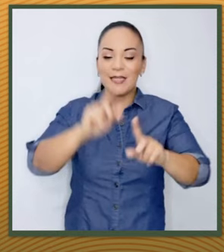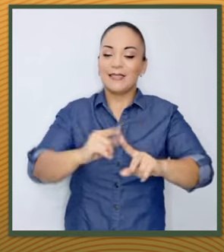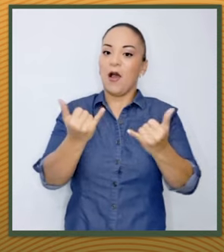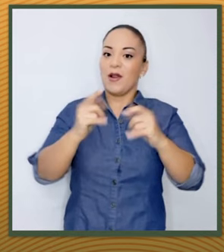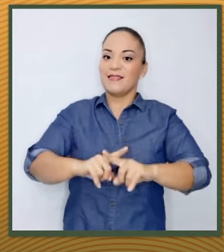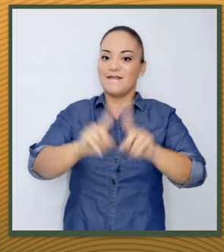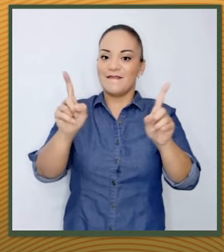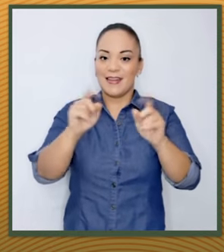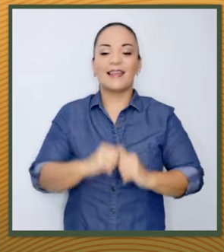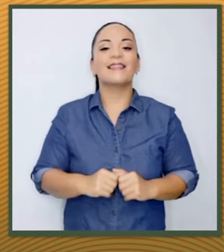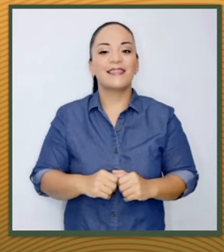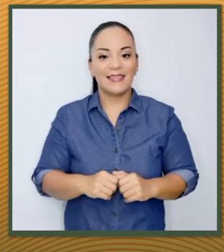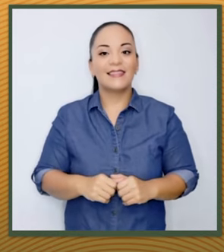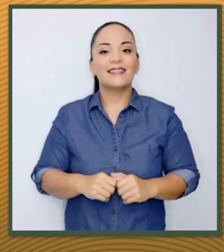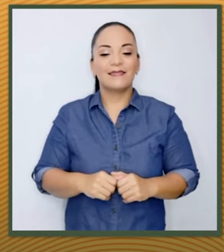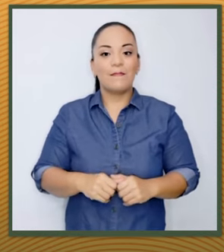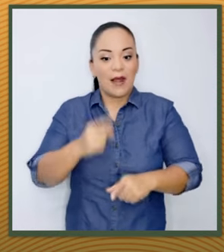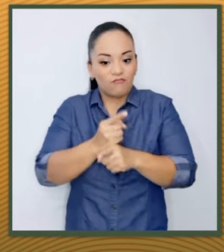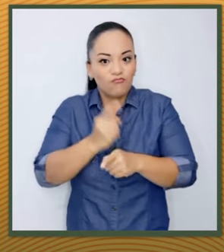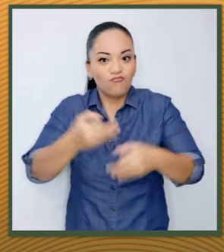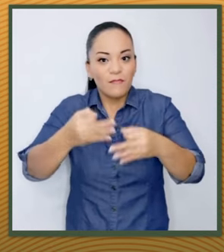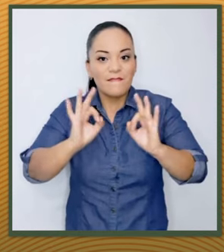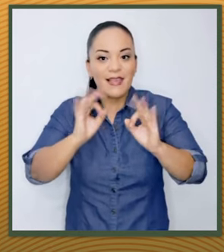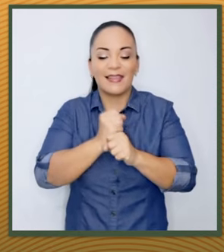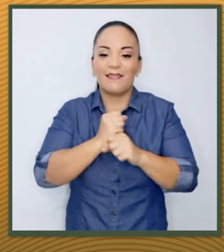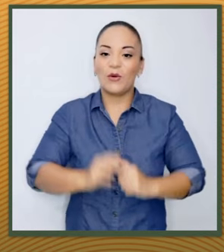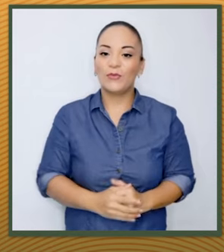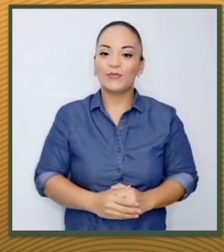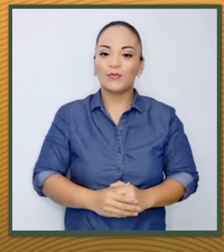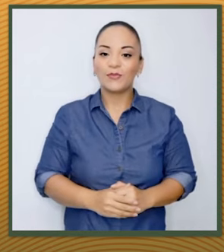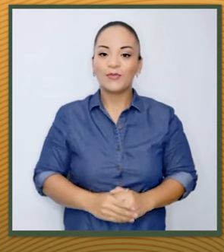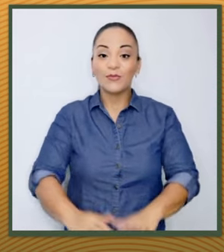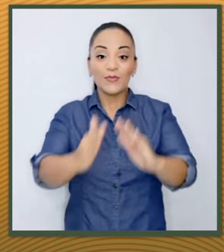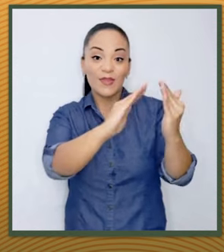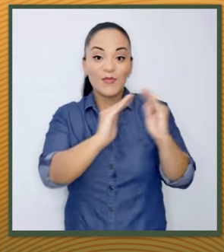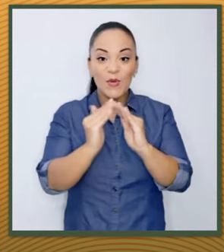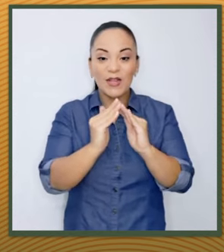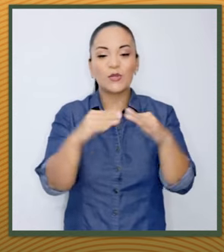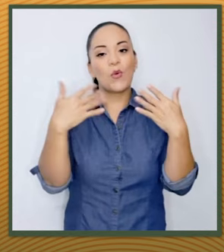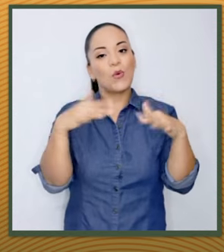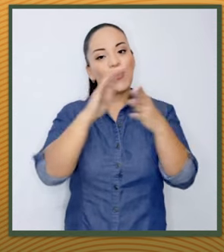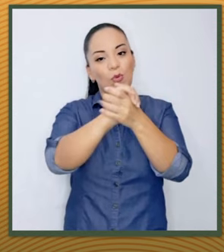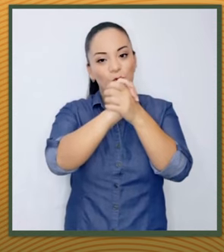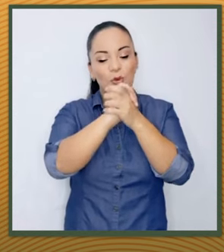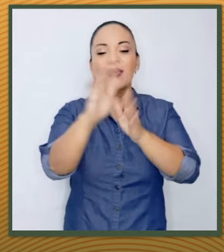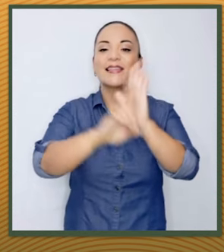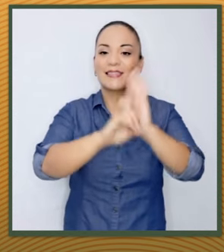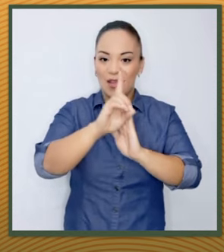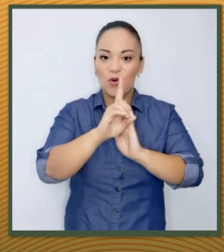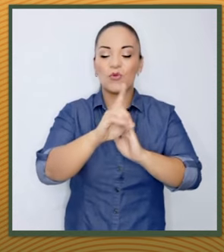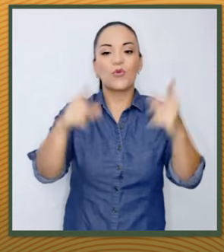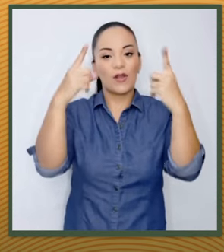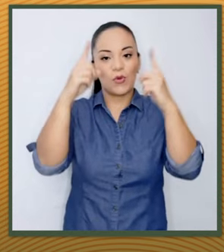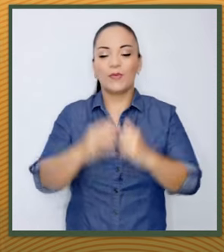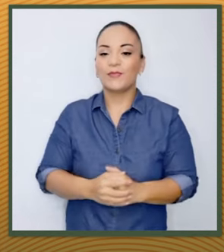están marcando la diferencia en cuanto a eficacia, eficiencia. La población alaba ese desarrollo